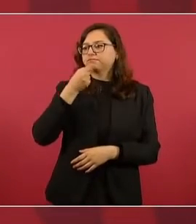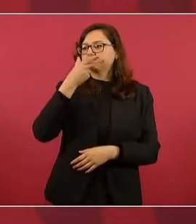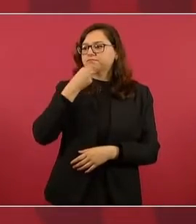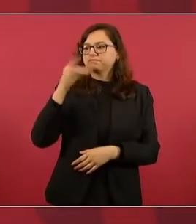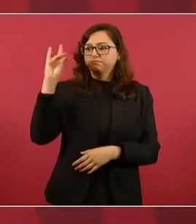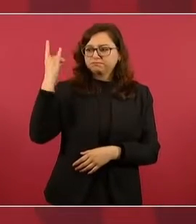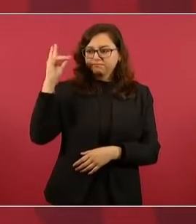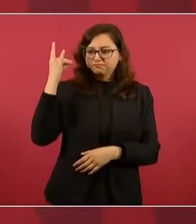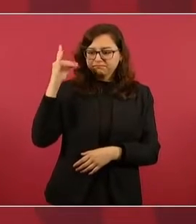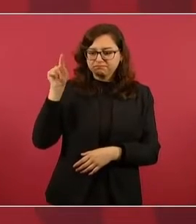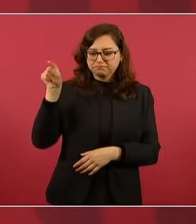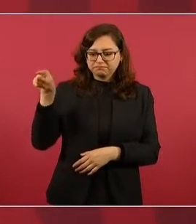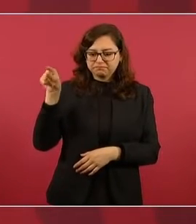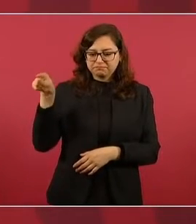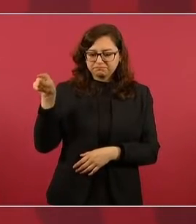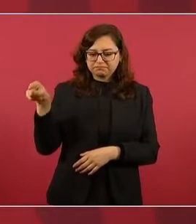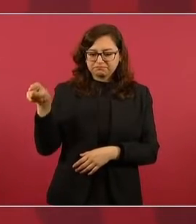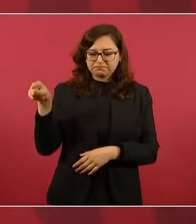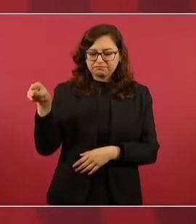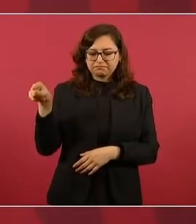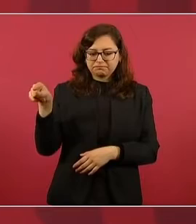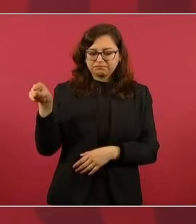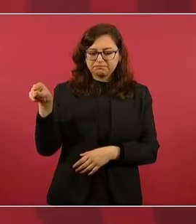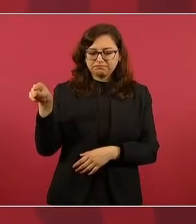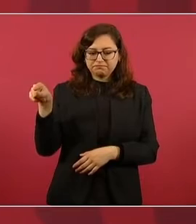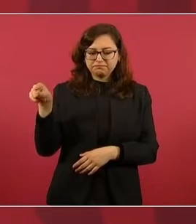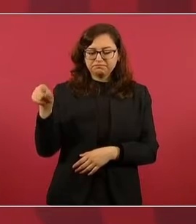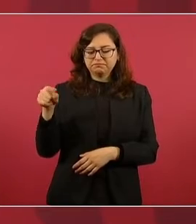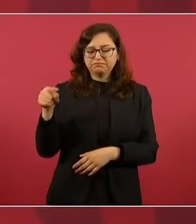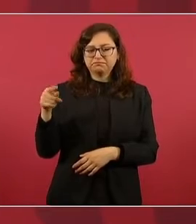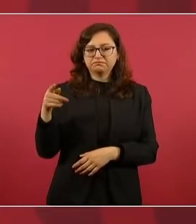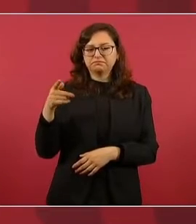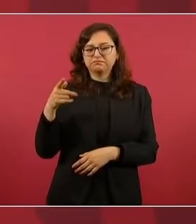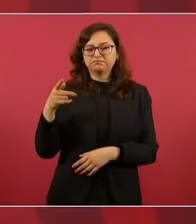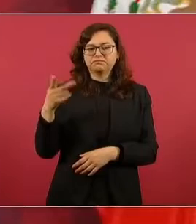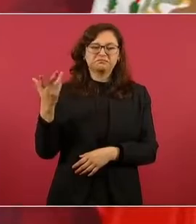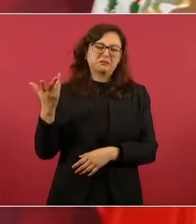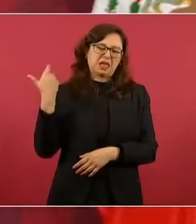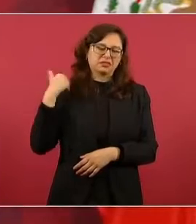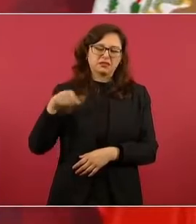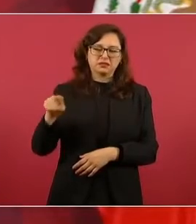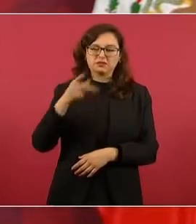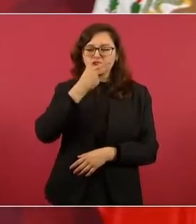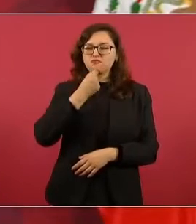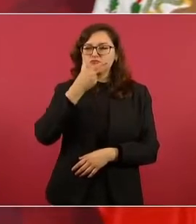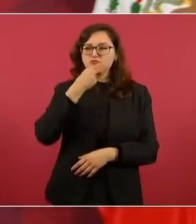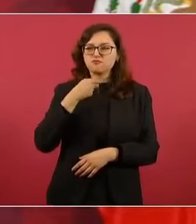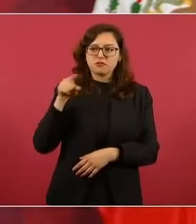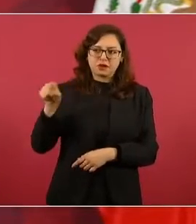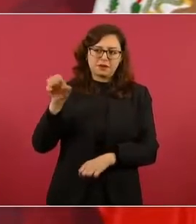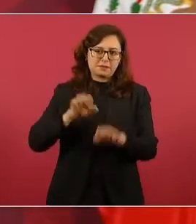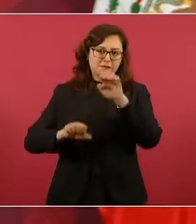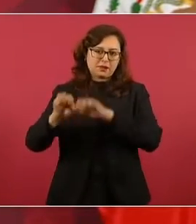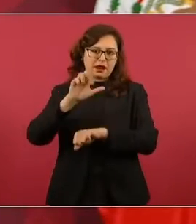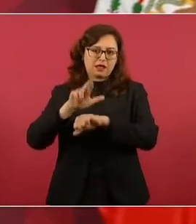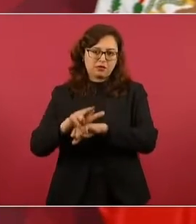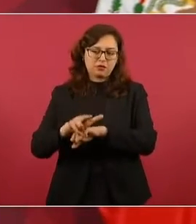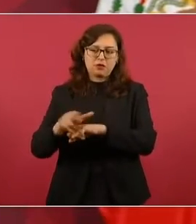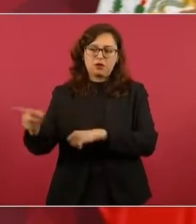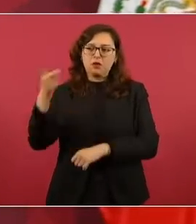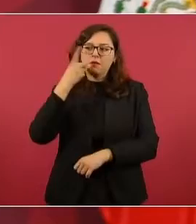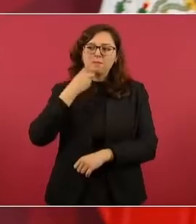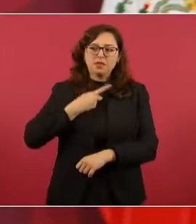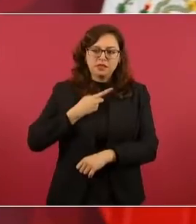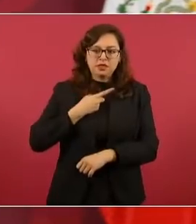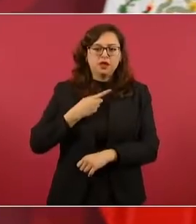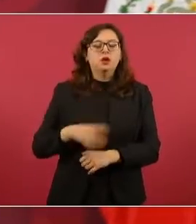decano de los embajadores hace algún tiempo, me